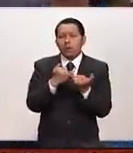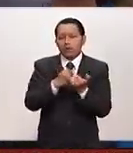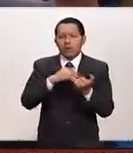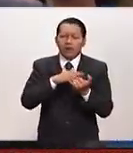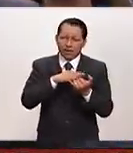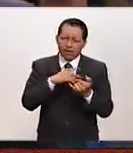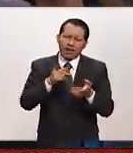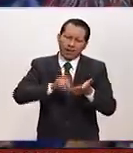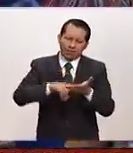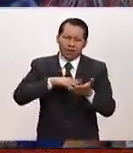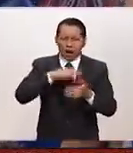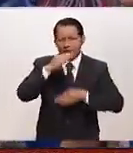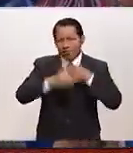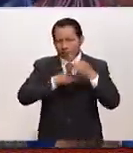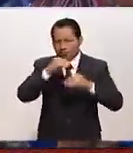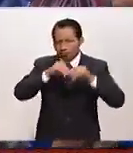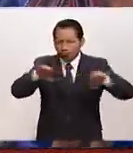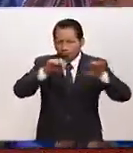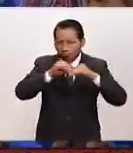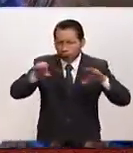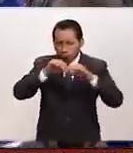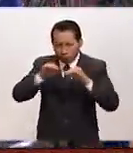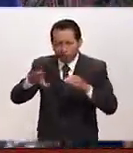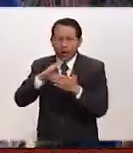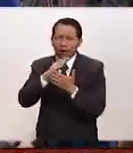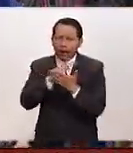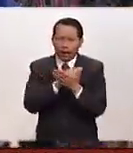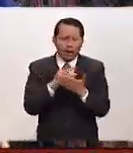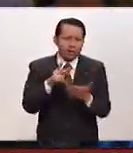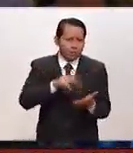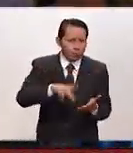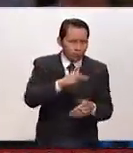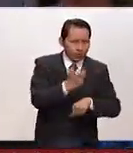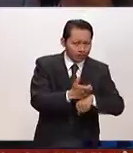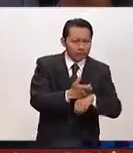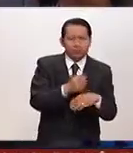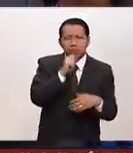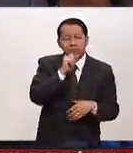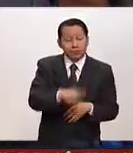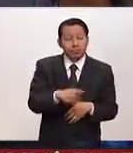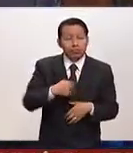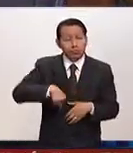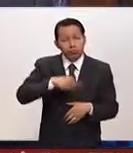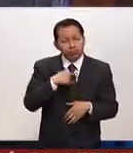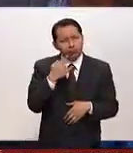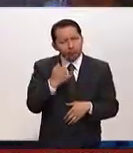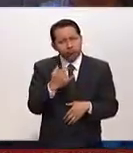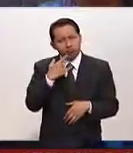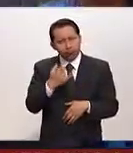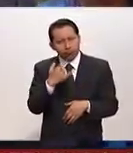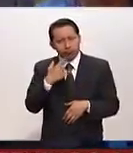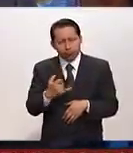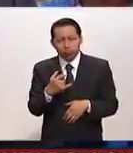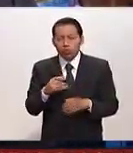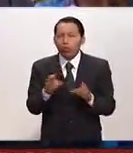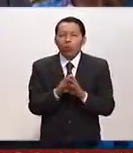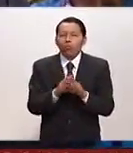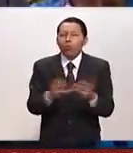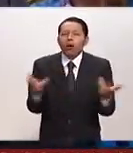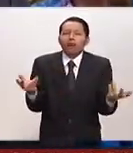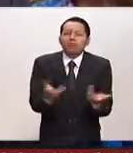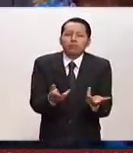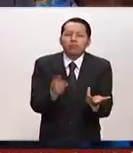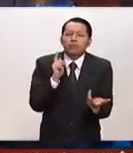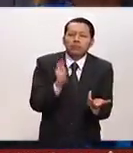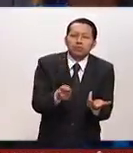pública, y eso, que nos guste o no, pues tendremos que remar contra esa corriente, ¿y cómo lo vamos a hacer? Bueno, tratando